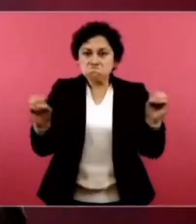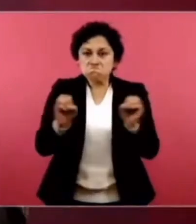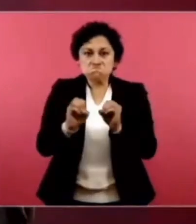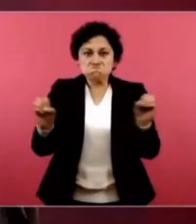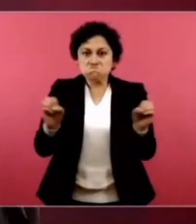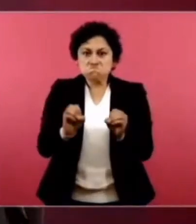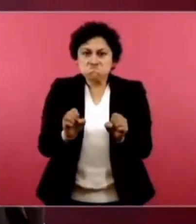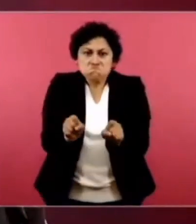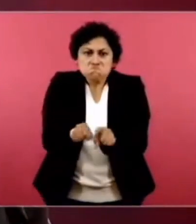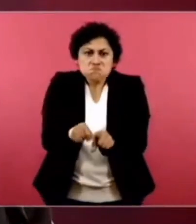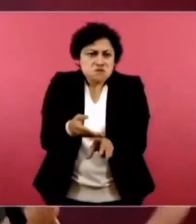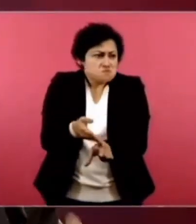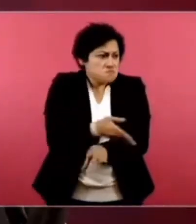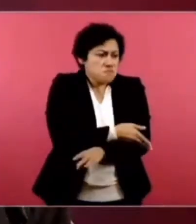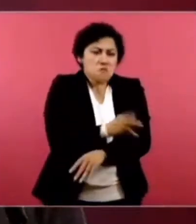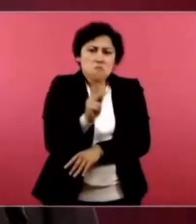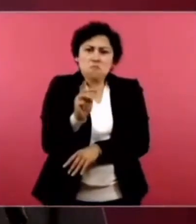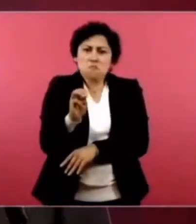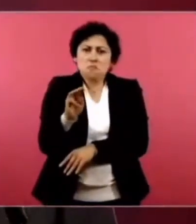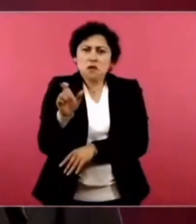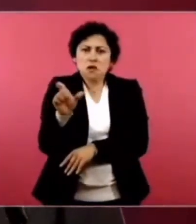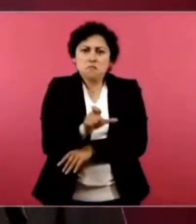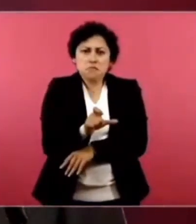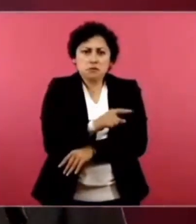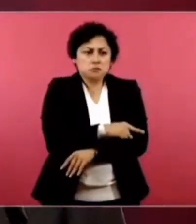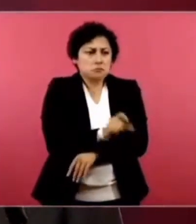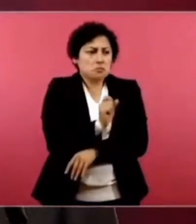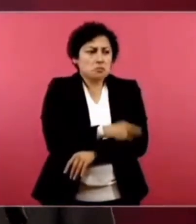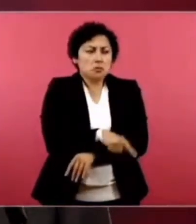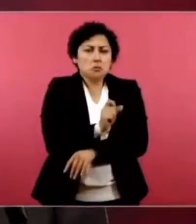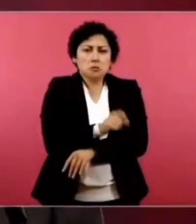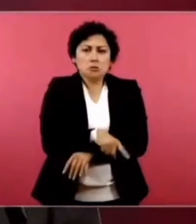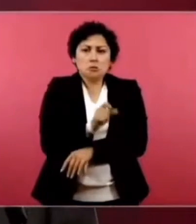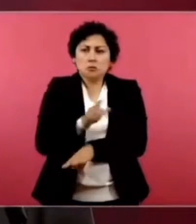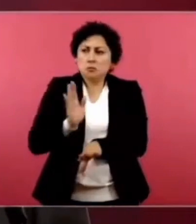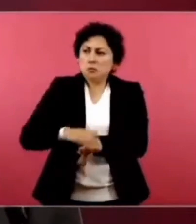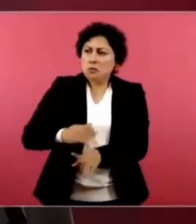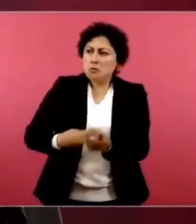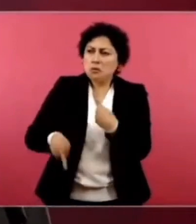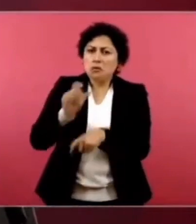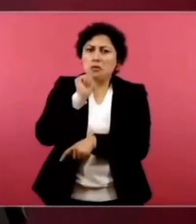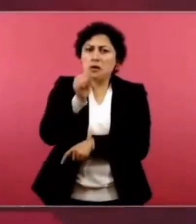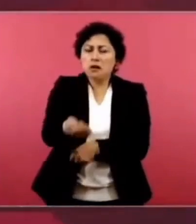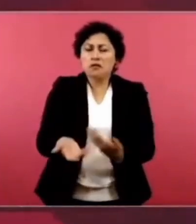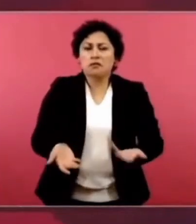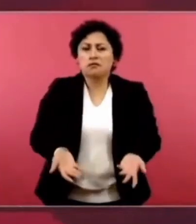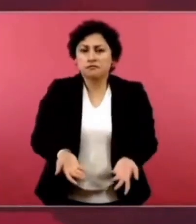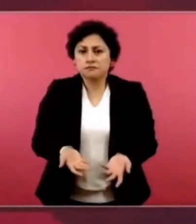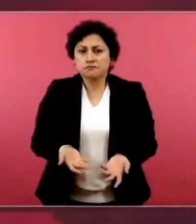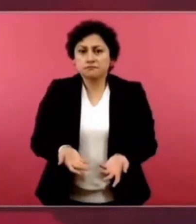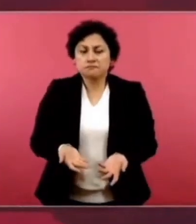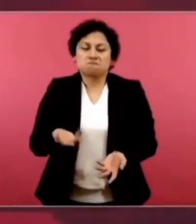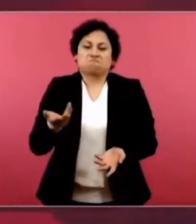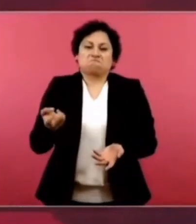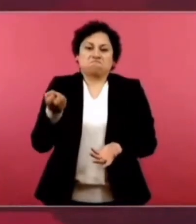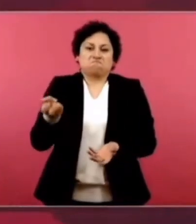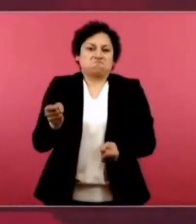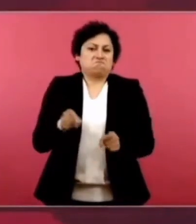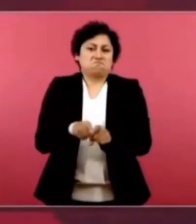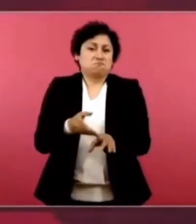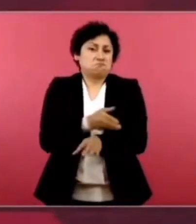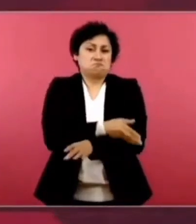cuando Pemex tenía cargo la exploración y la producción de